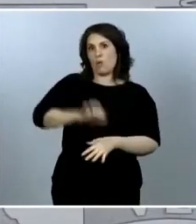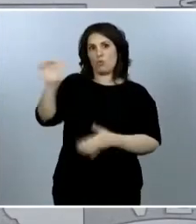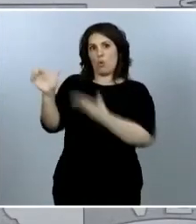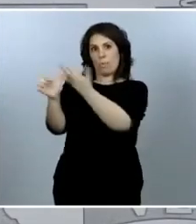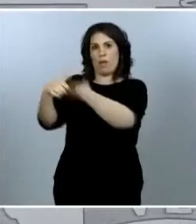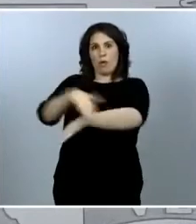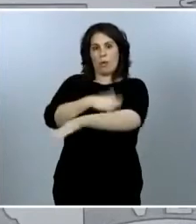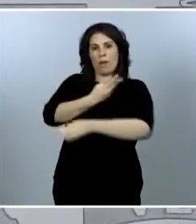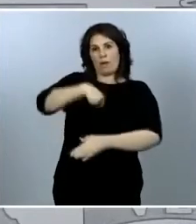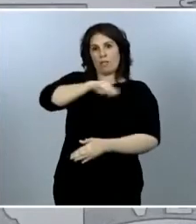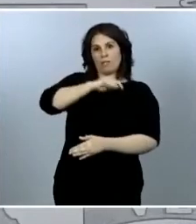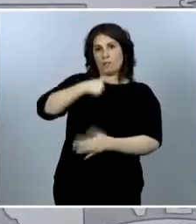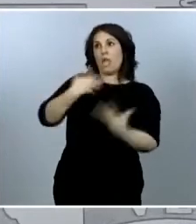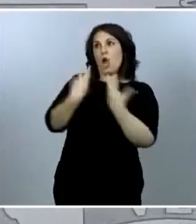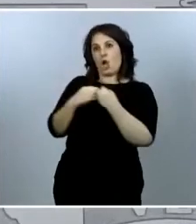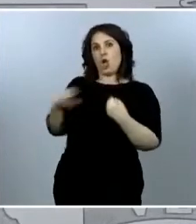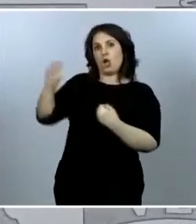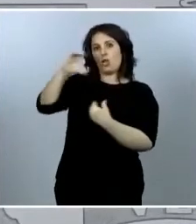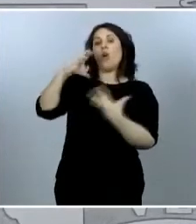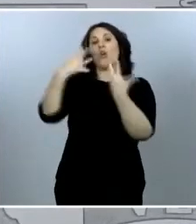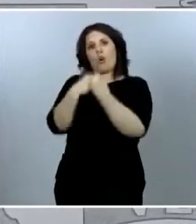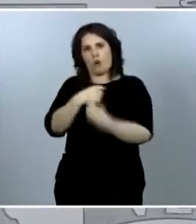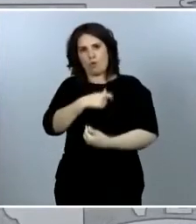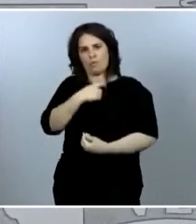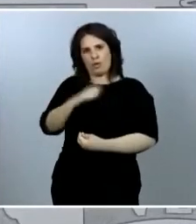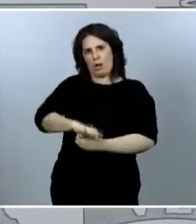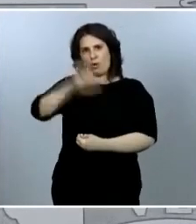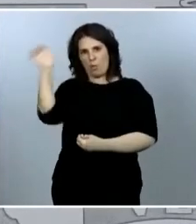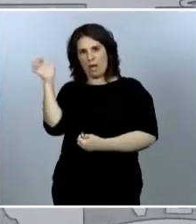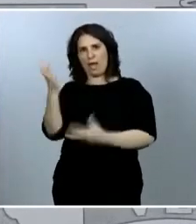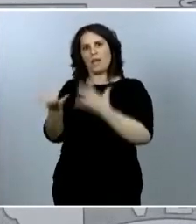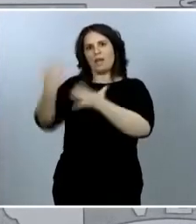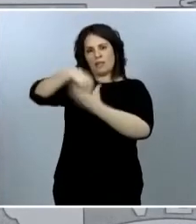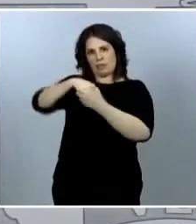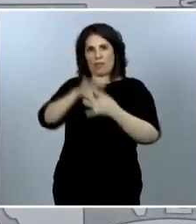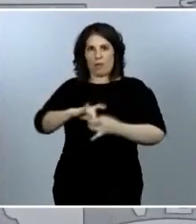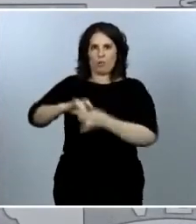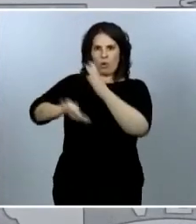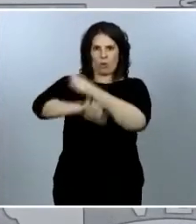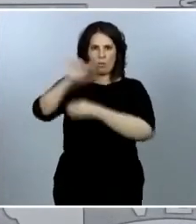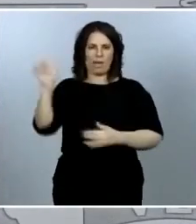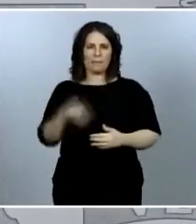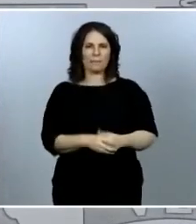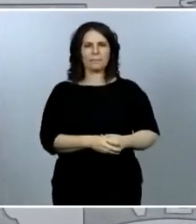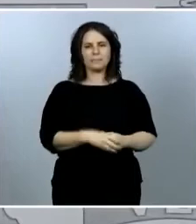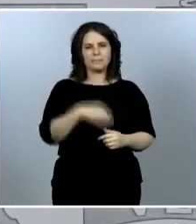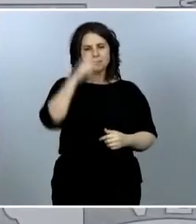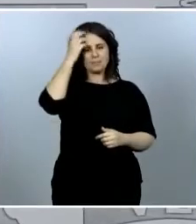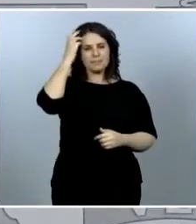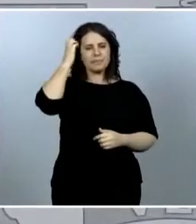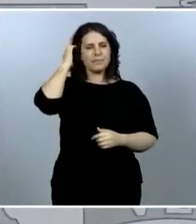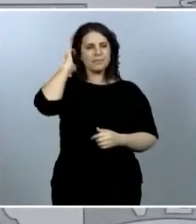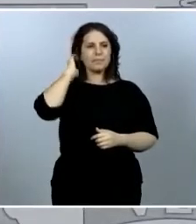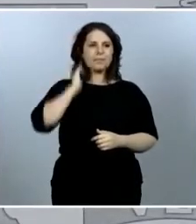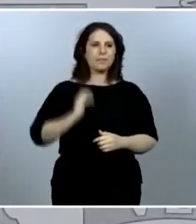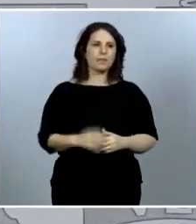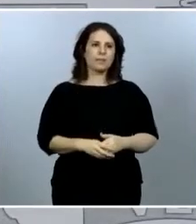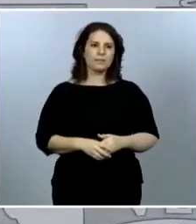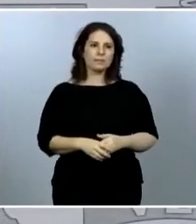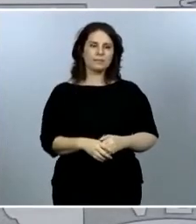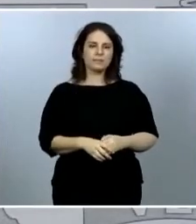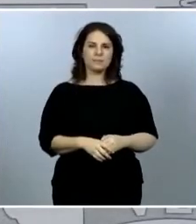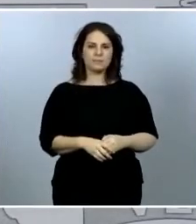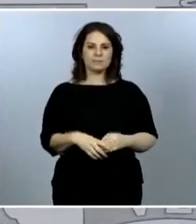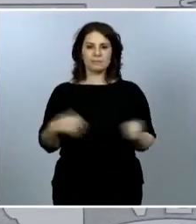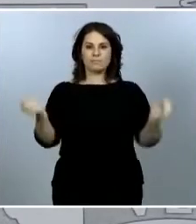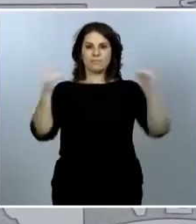miembros con la Comisión Europea en el marco de la Unión Europea. En la conferencia de hoy hemos tratado distintos asuntos muy